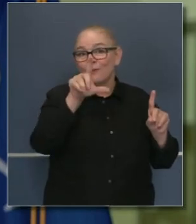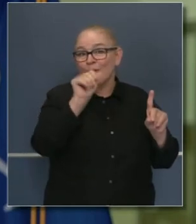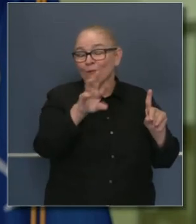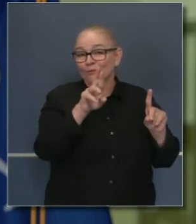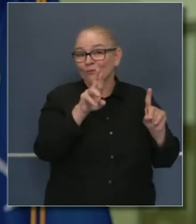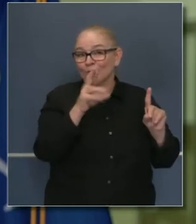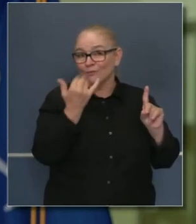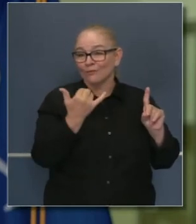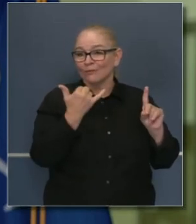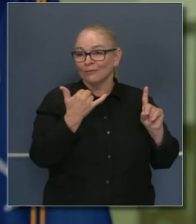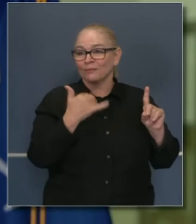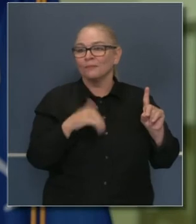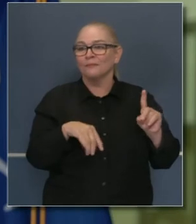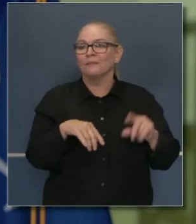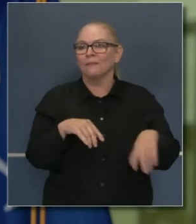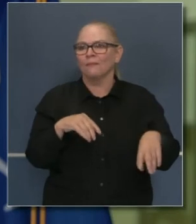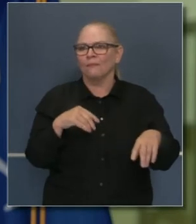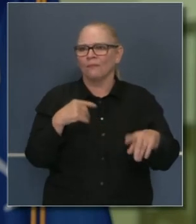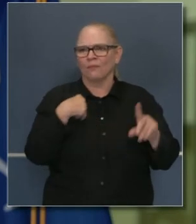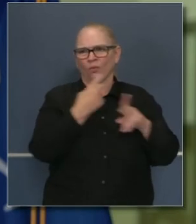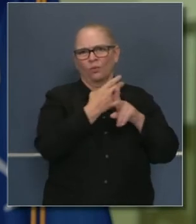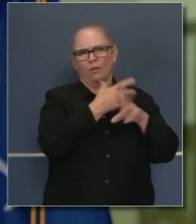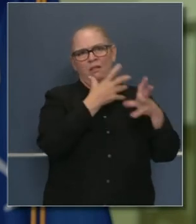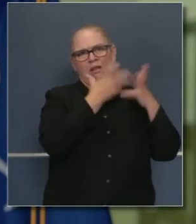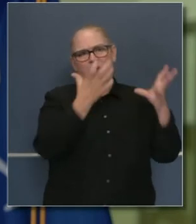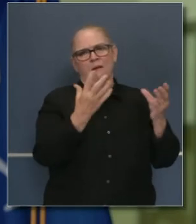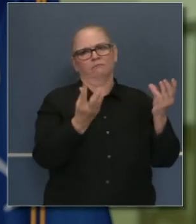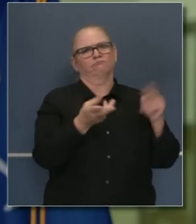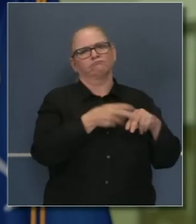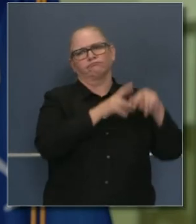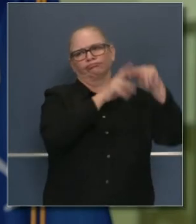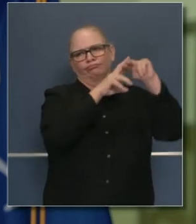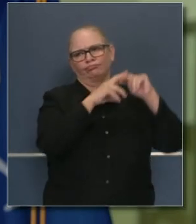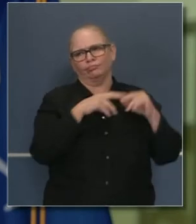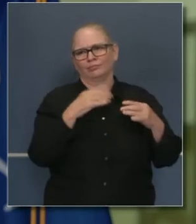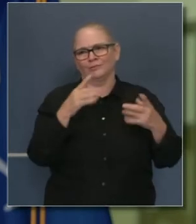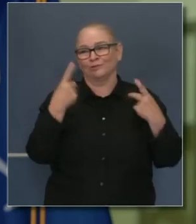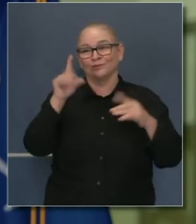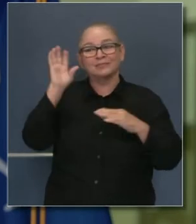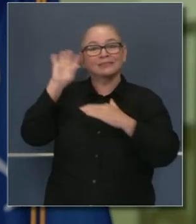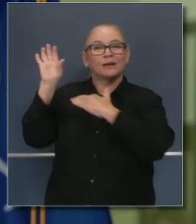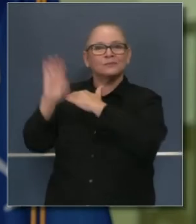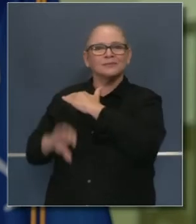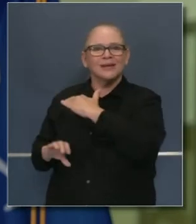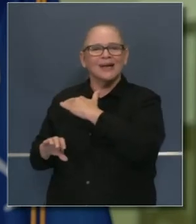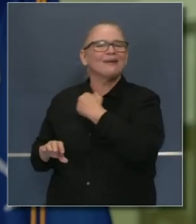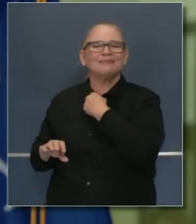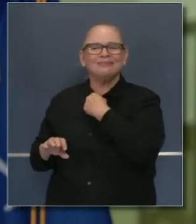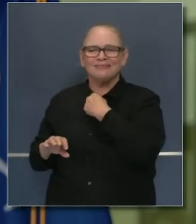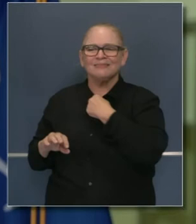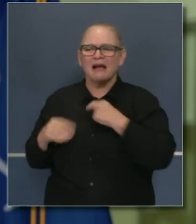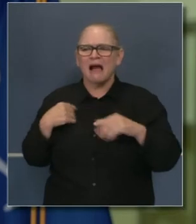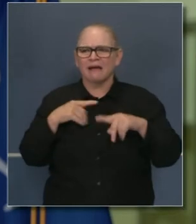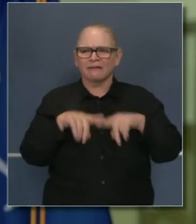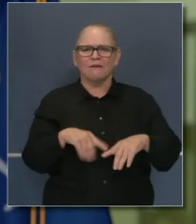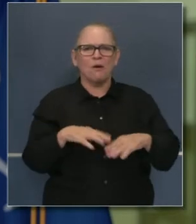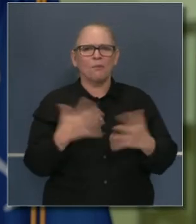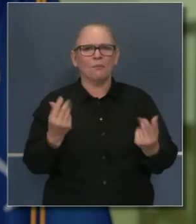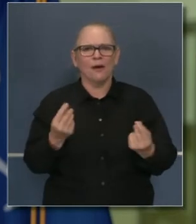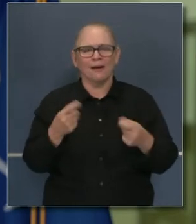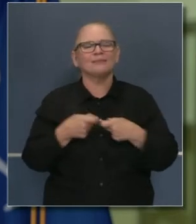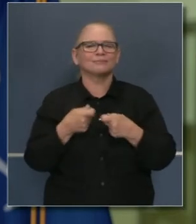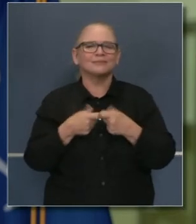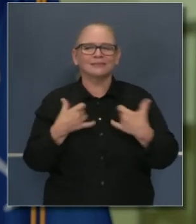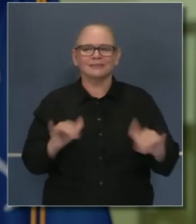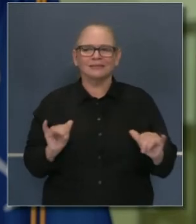con el almacenamiento. Hay energía solar, hay periodos donde el sol no está presente, tiene que haber una